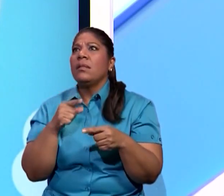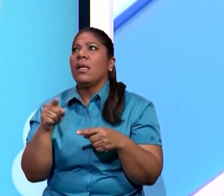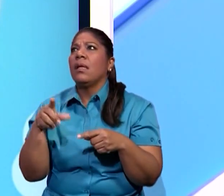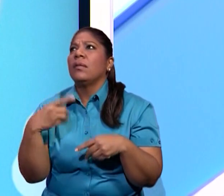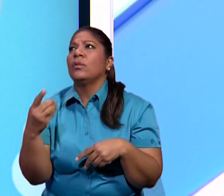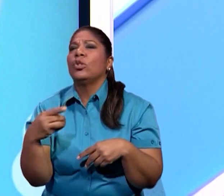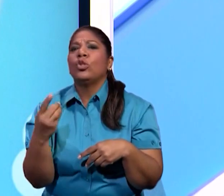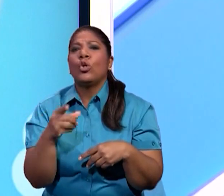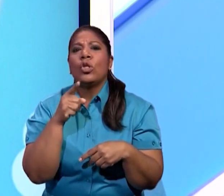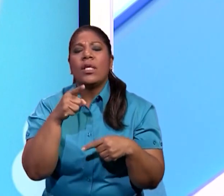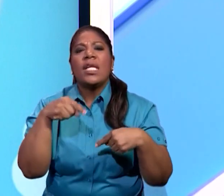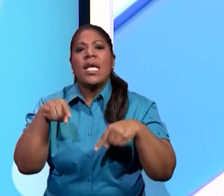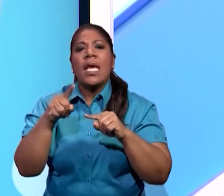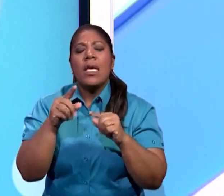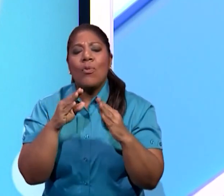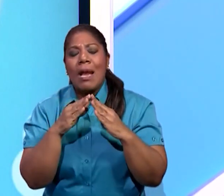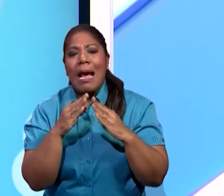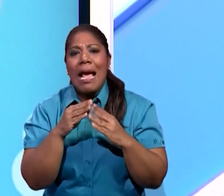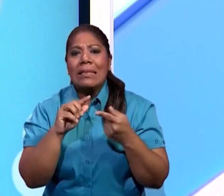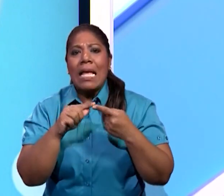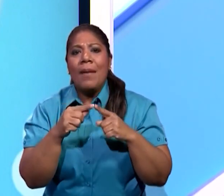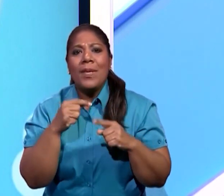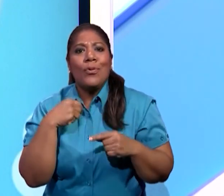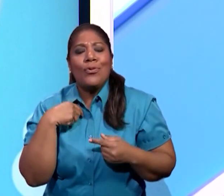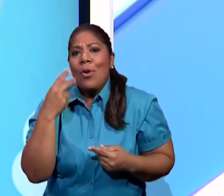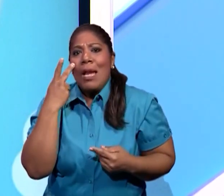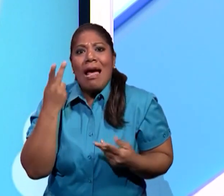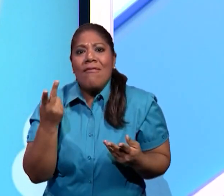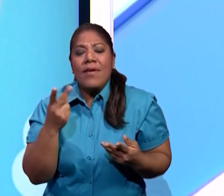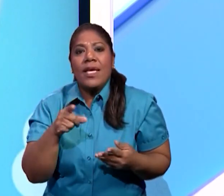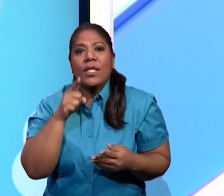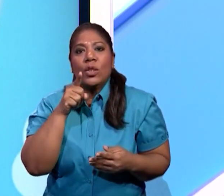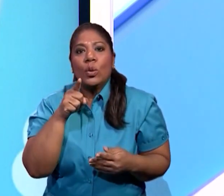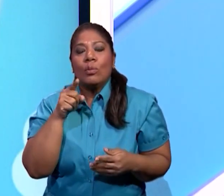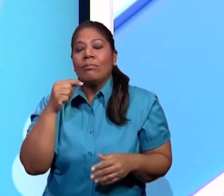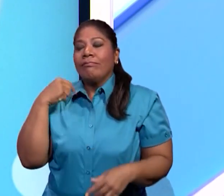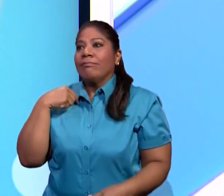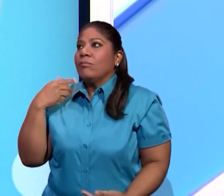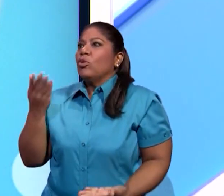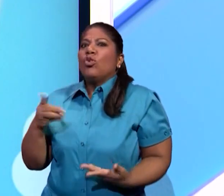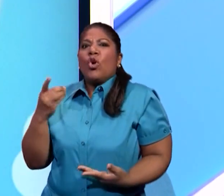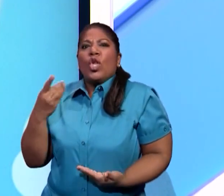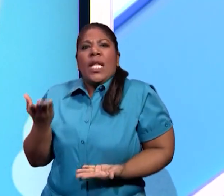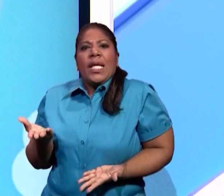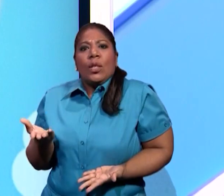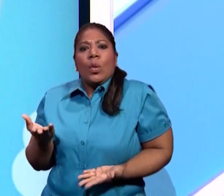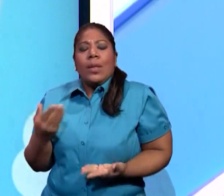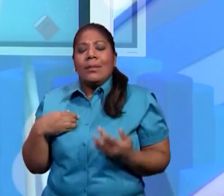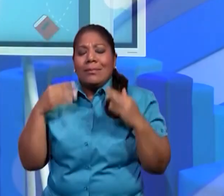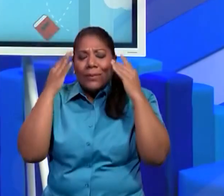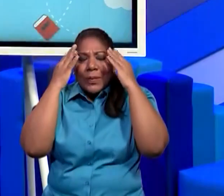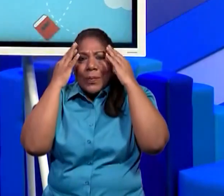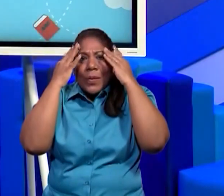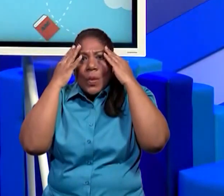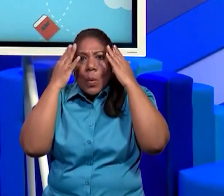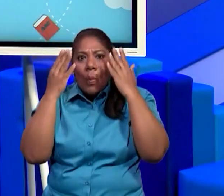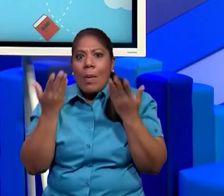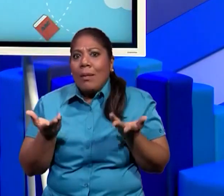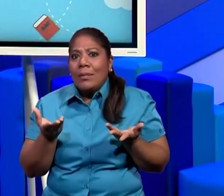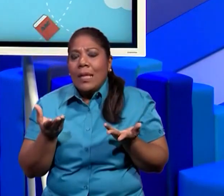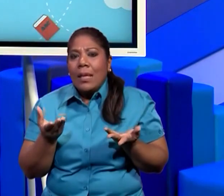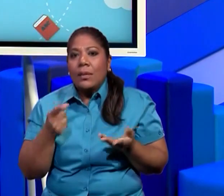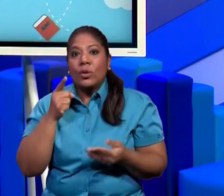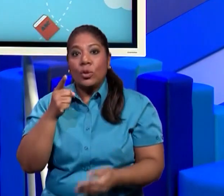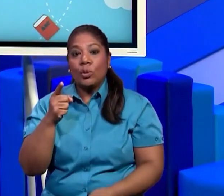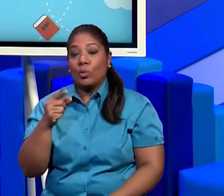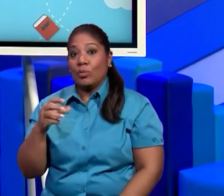vez de que el sol sale por el este y su cara va a ir al este. Y la parte de atrás de su cuerpo va a